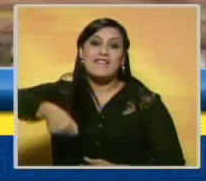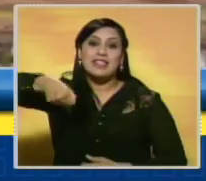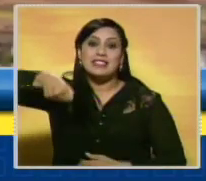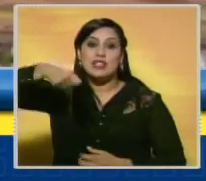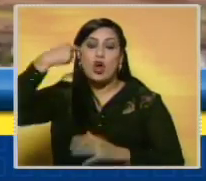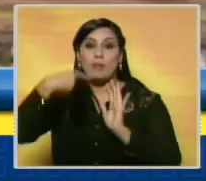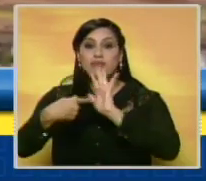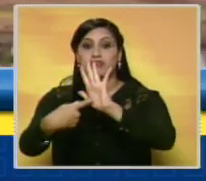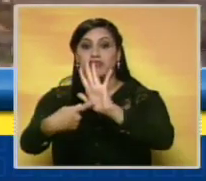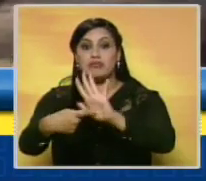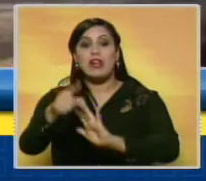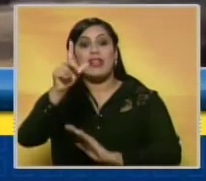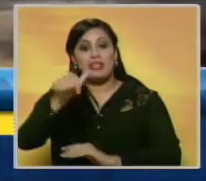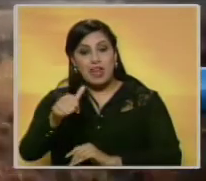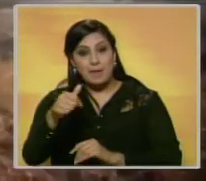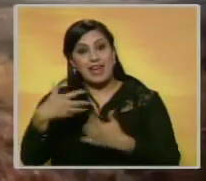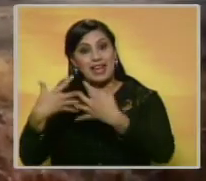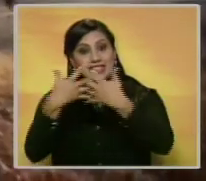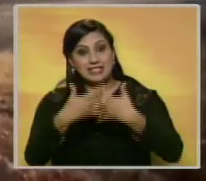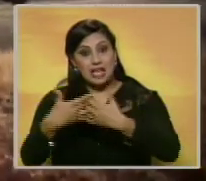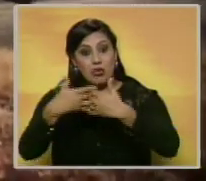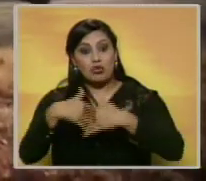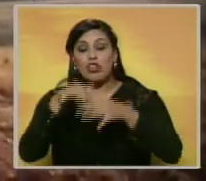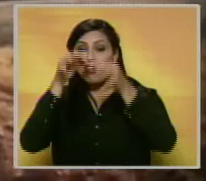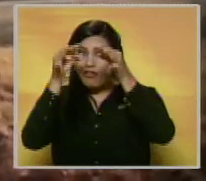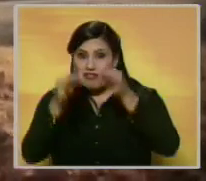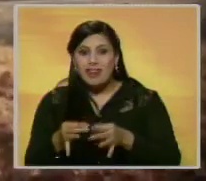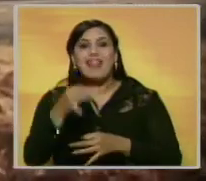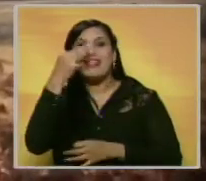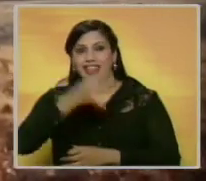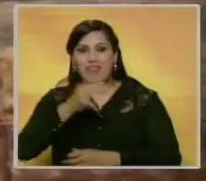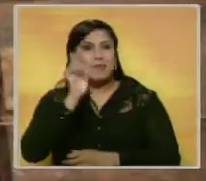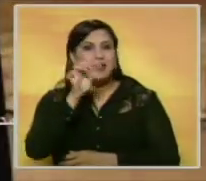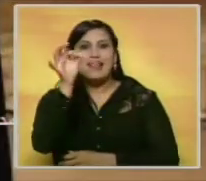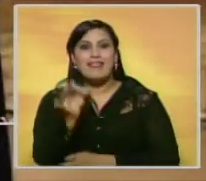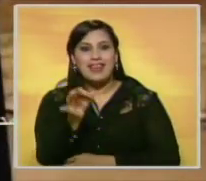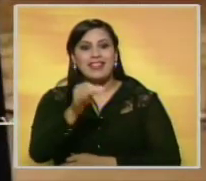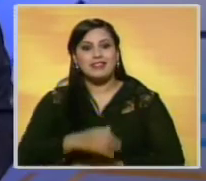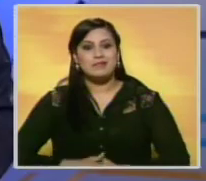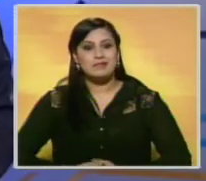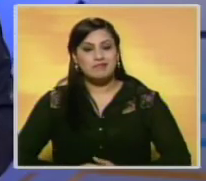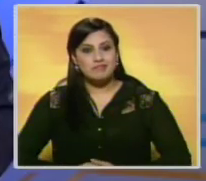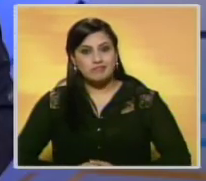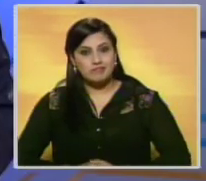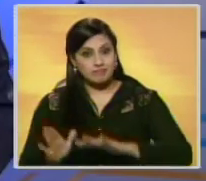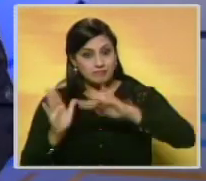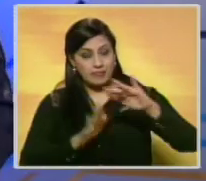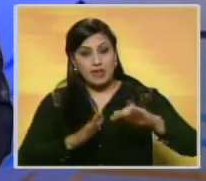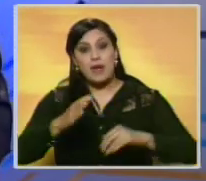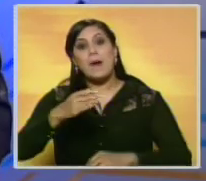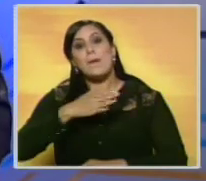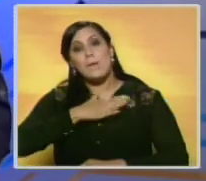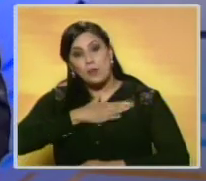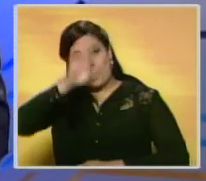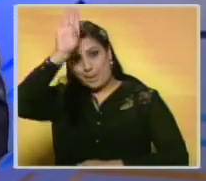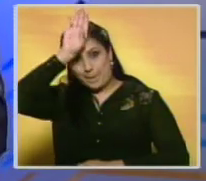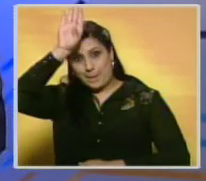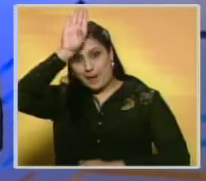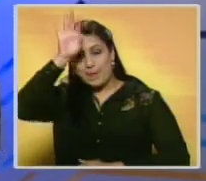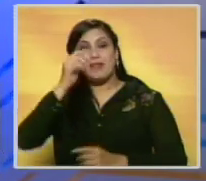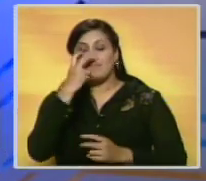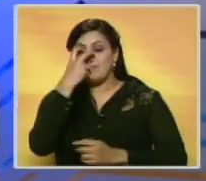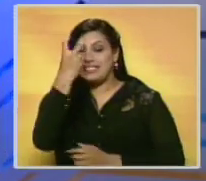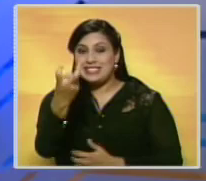estadounidense. La Casa Blanca confirmó la veracidad de estas imágenes. El Papa Francisco anunció su primera